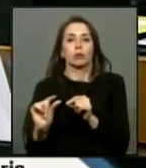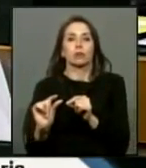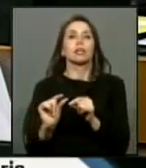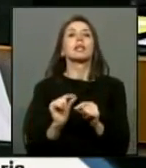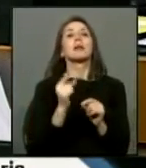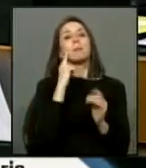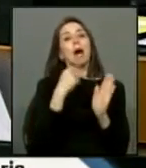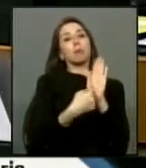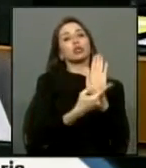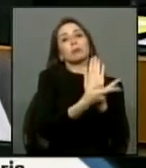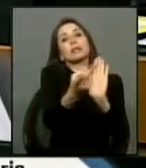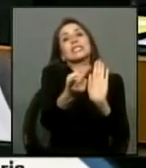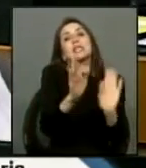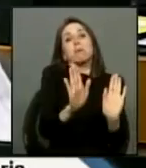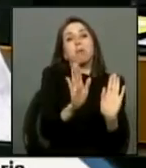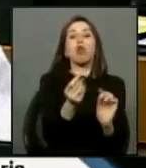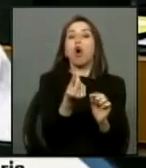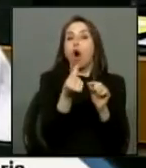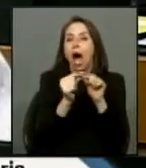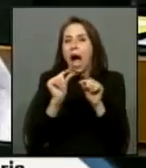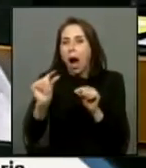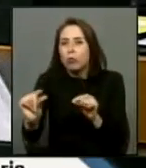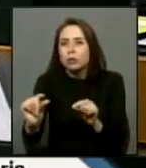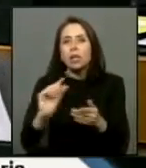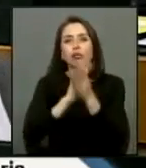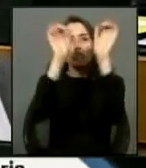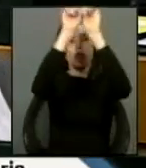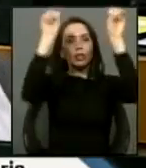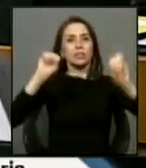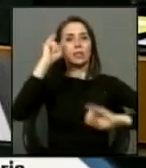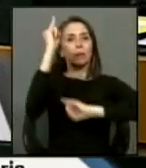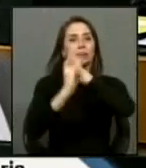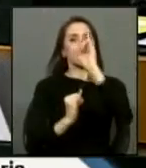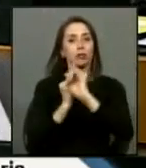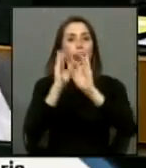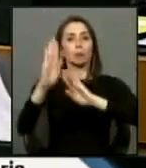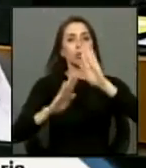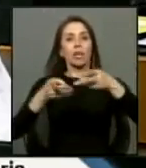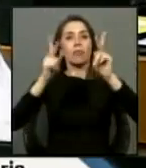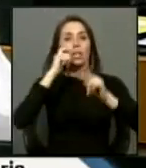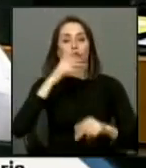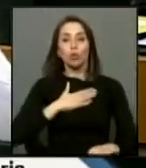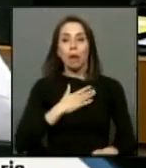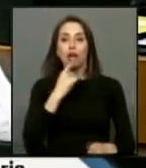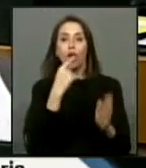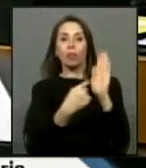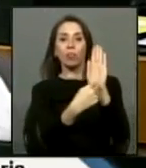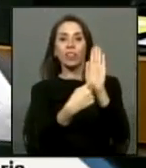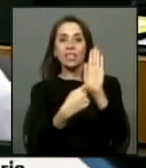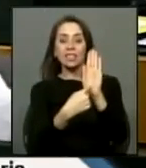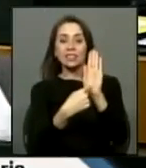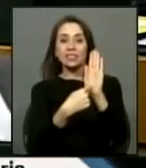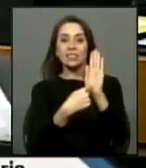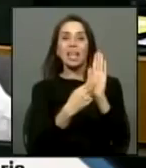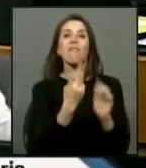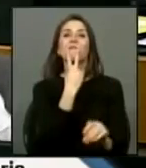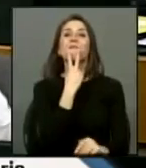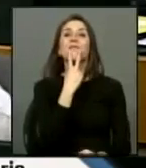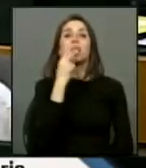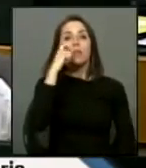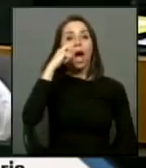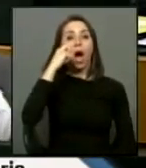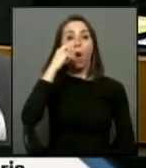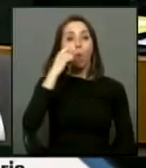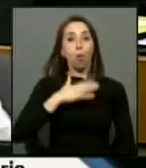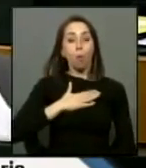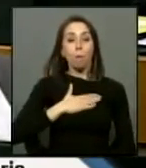simbólicas y auteras cuando todo el sistema internacional de protección de los derechos humanos dice que las vidas humanas